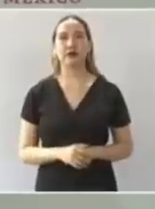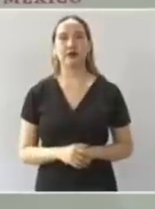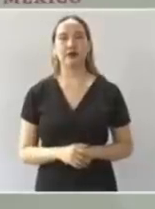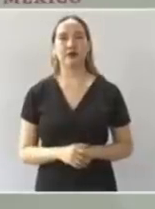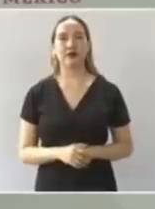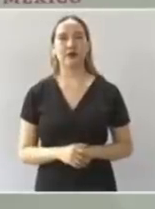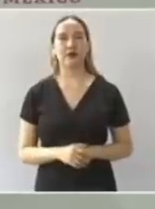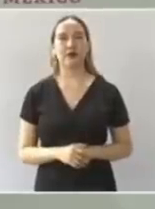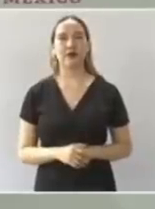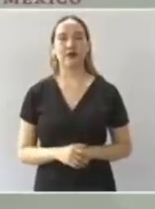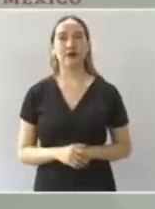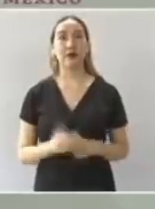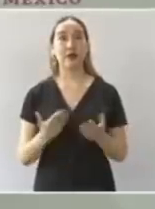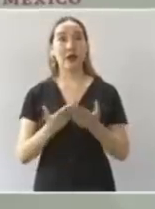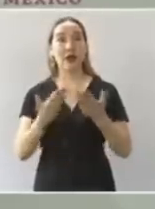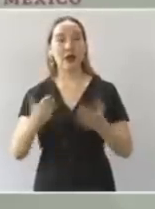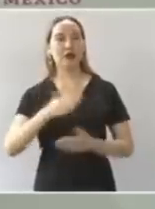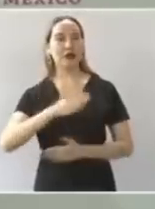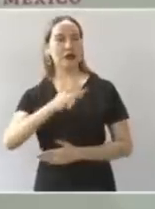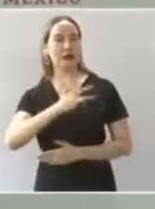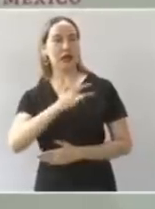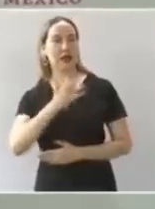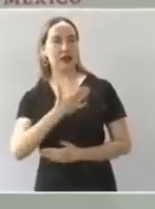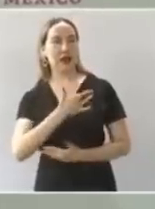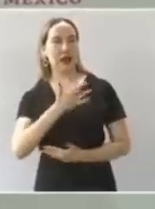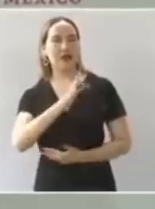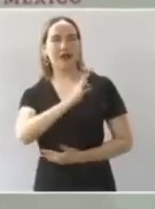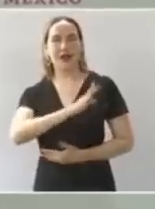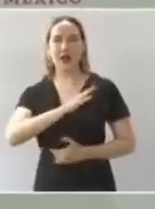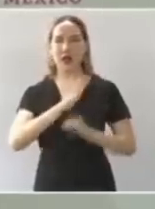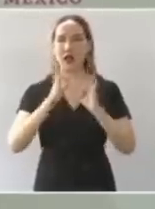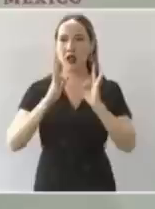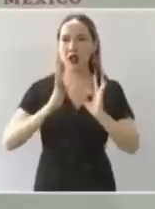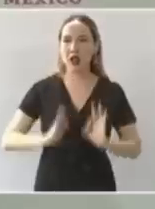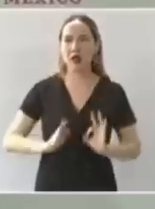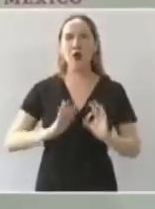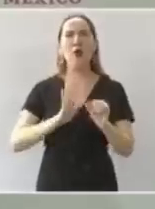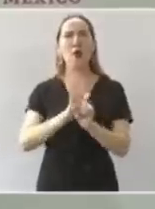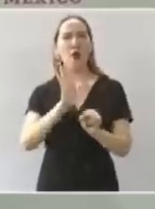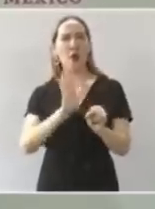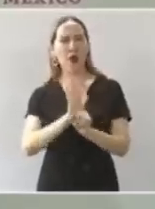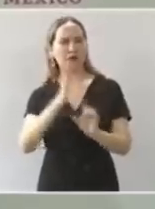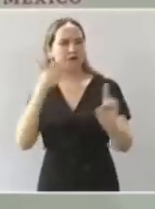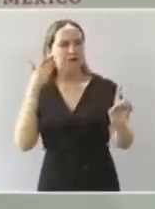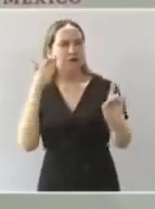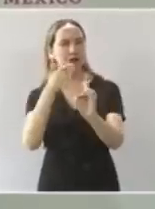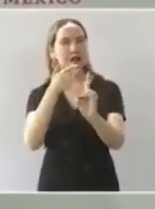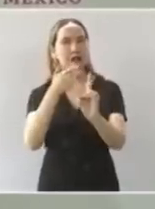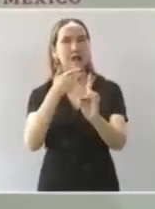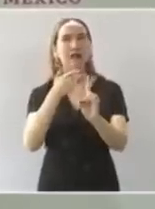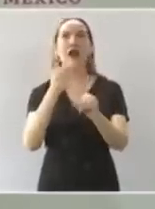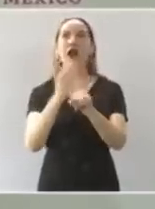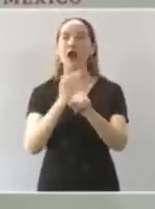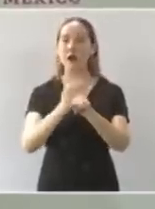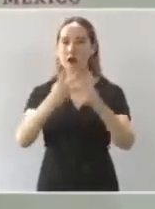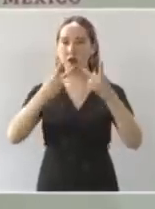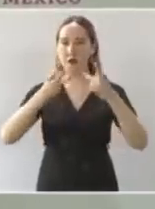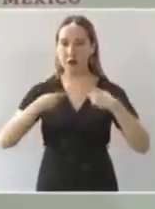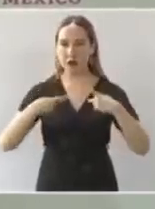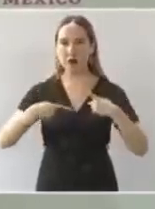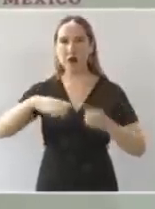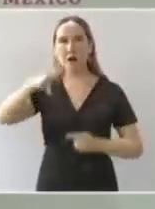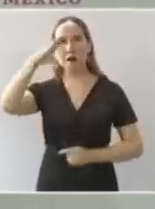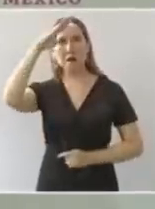satisfacción es que la gente ya está muy consciente, muy